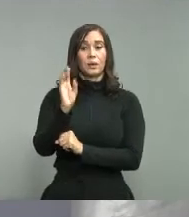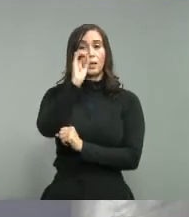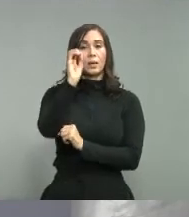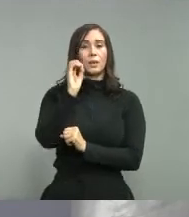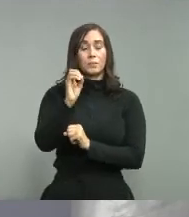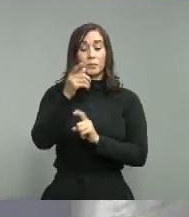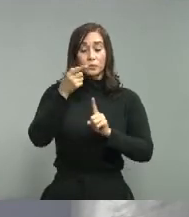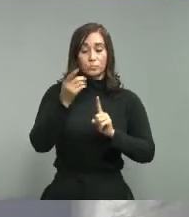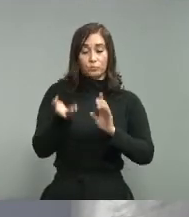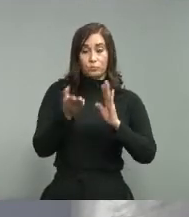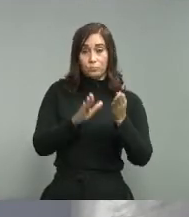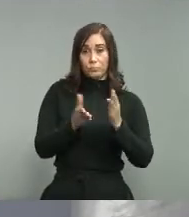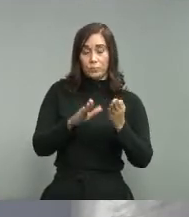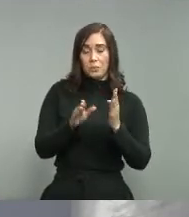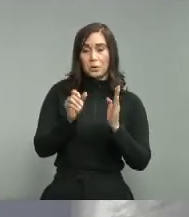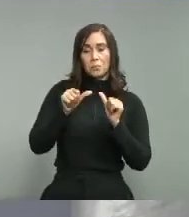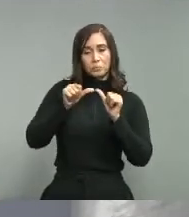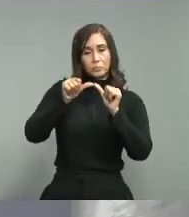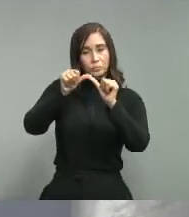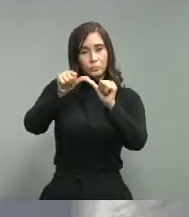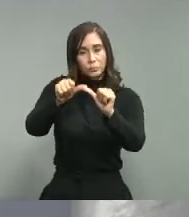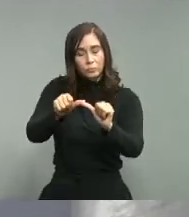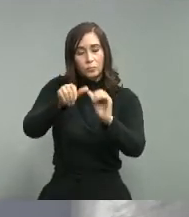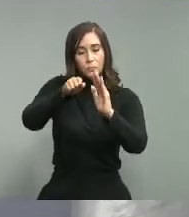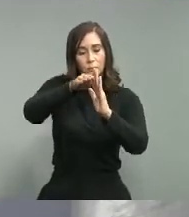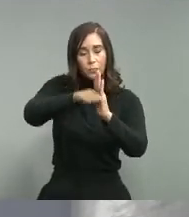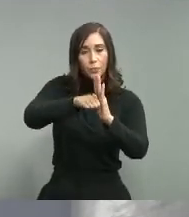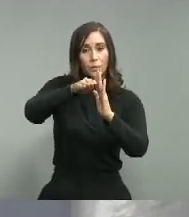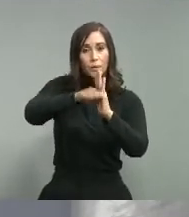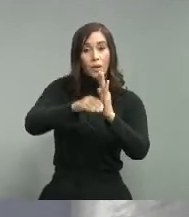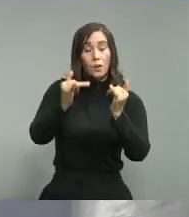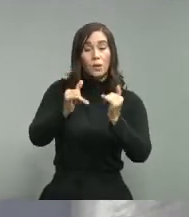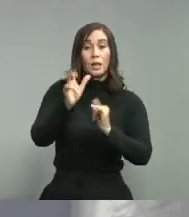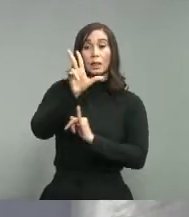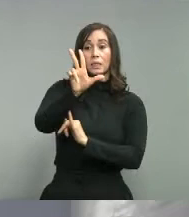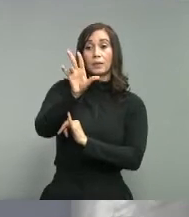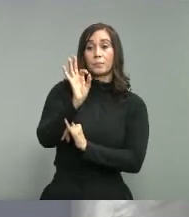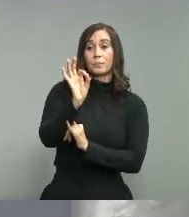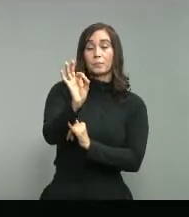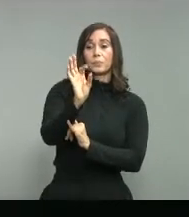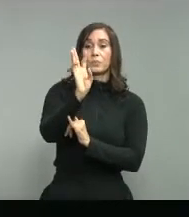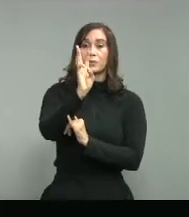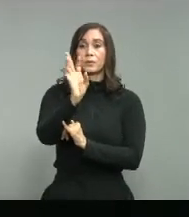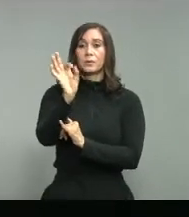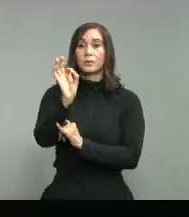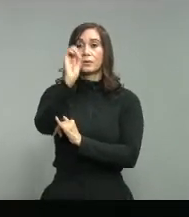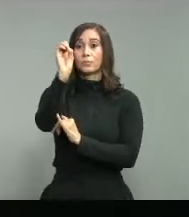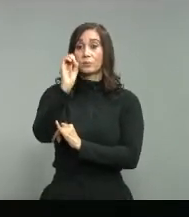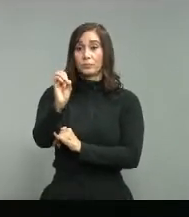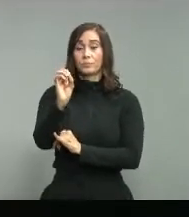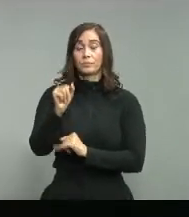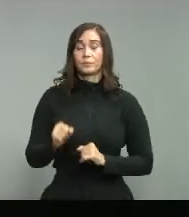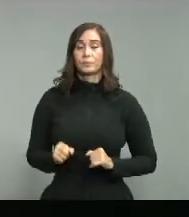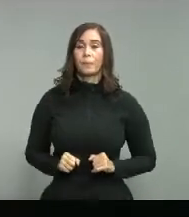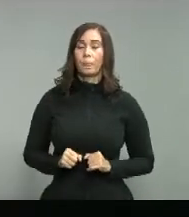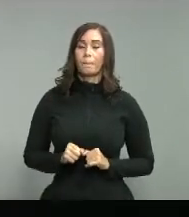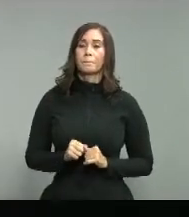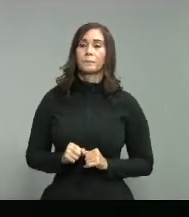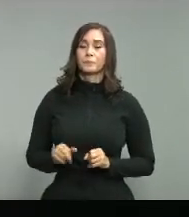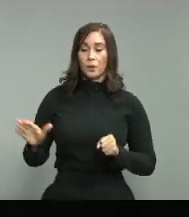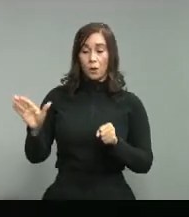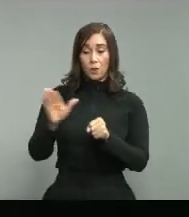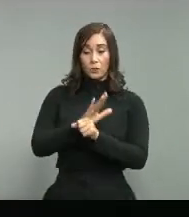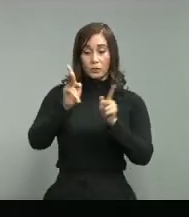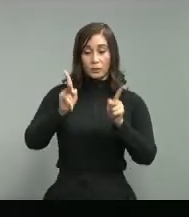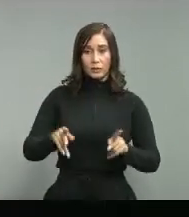letalidad continúa descendiendo situándose en 3.69% con un total de